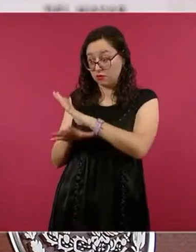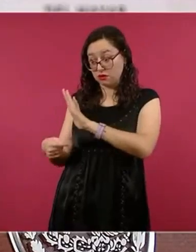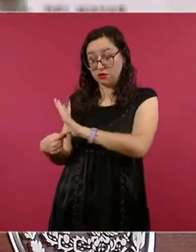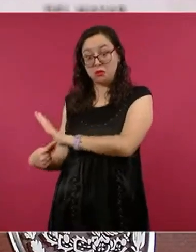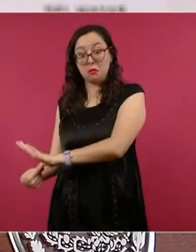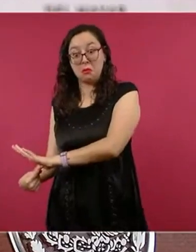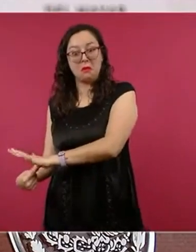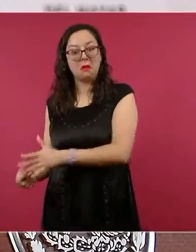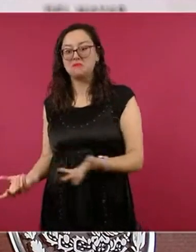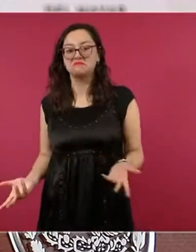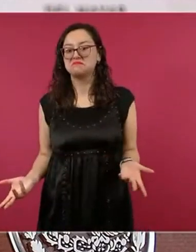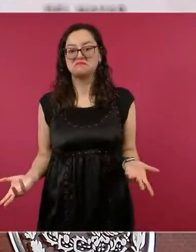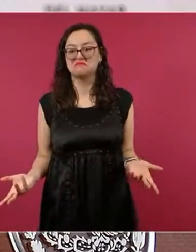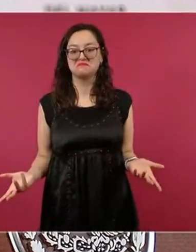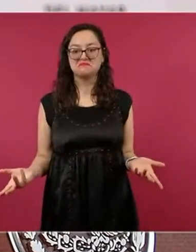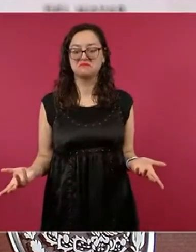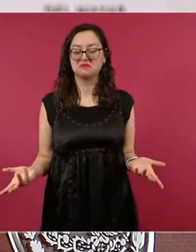Tienen una idea general,